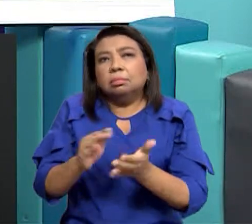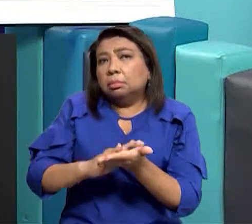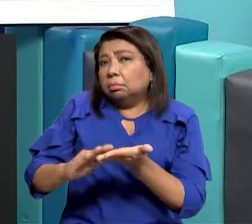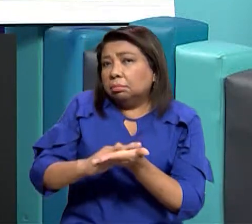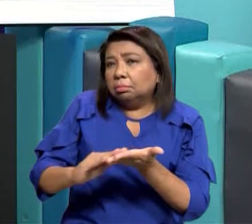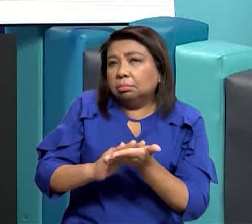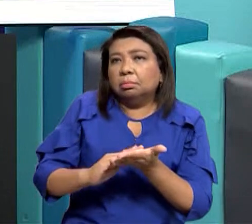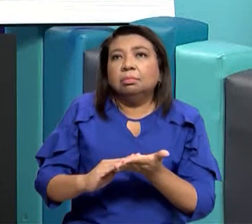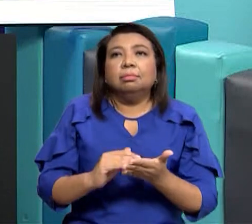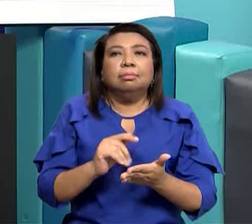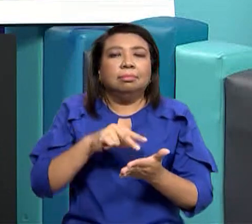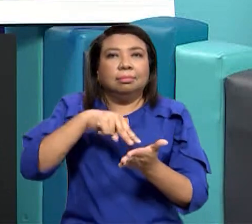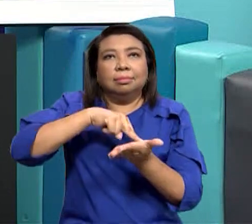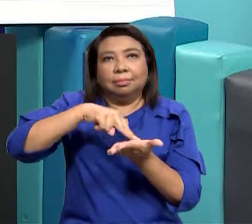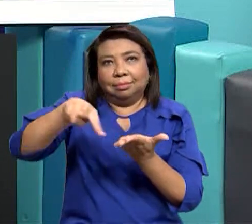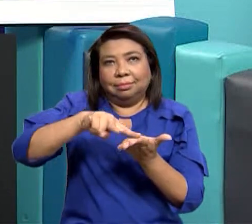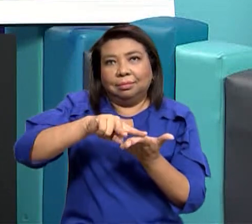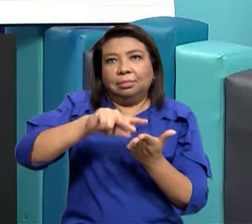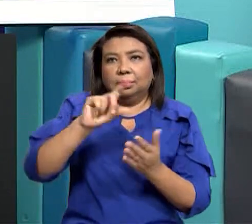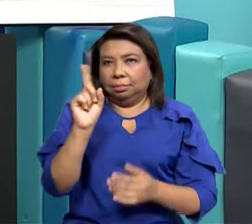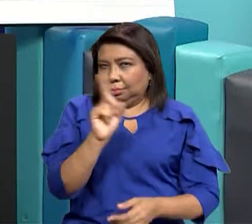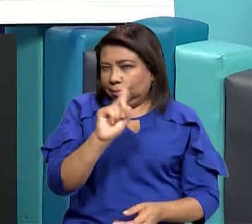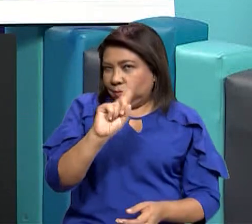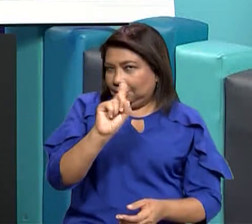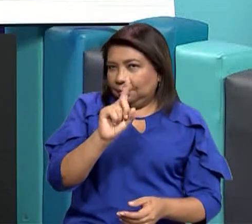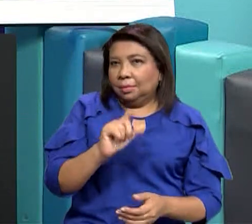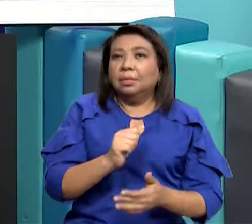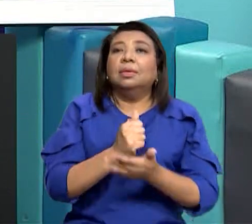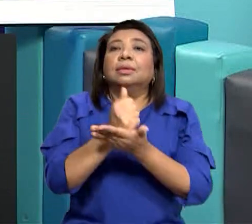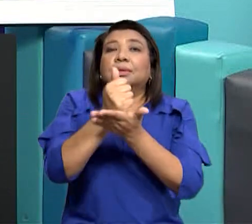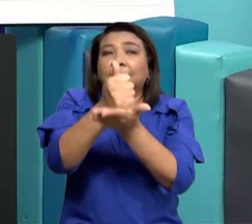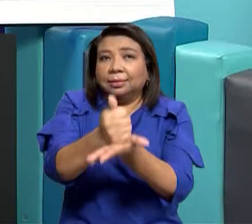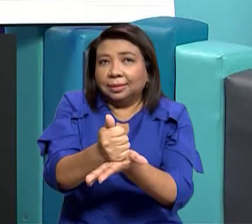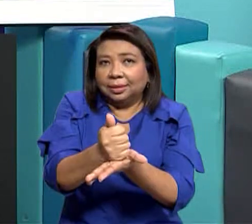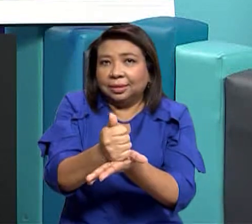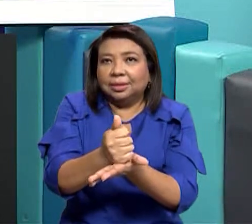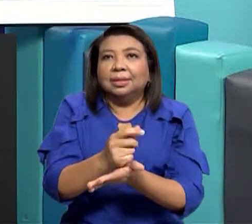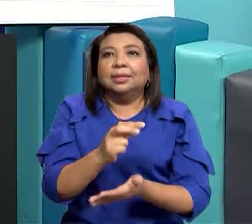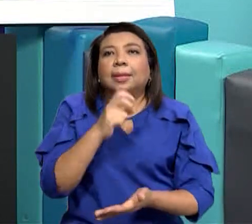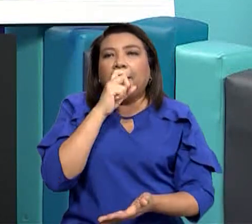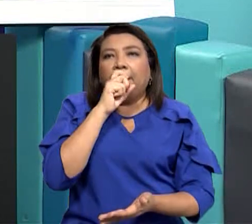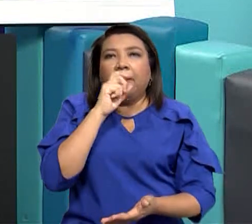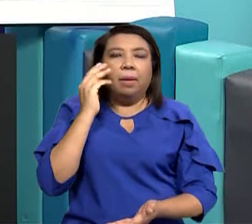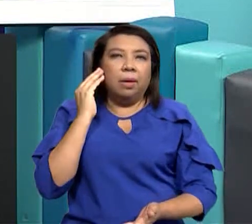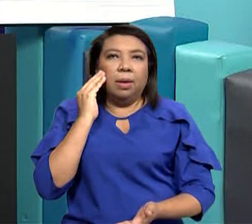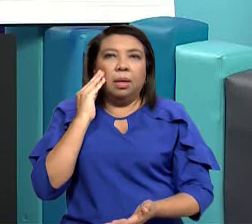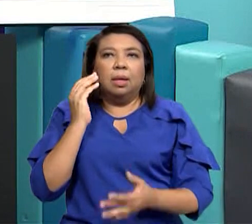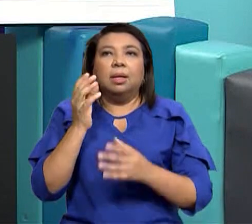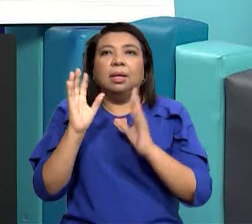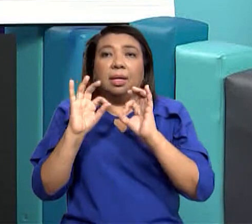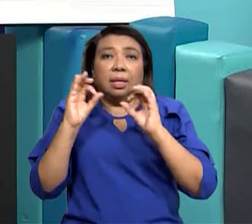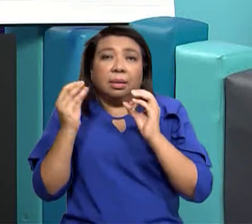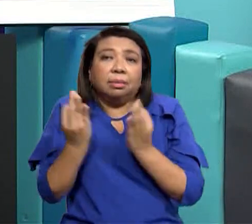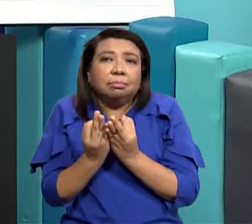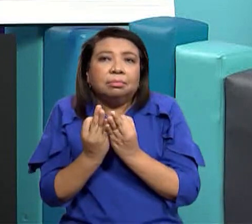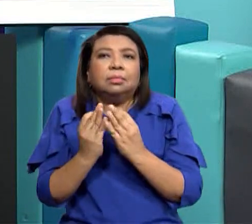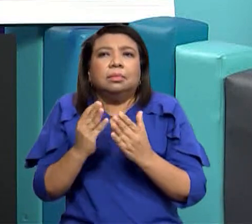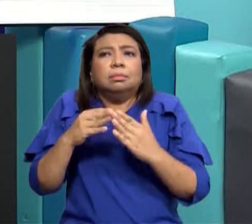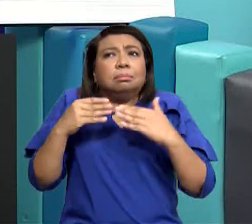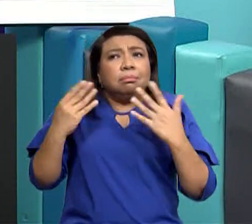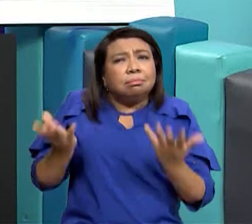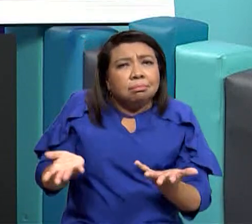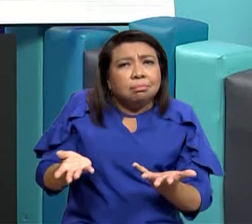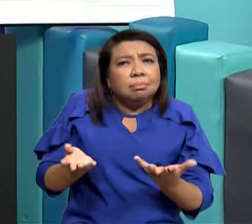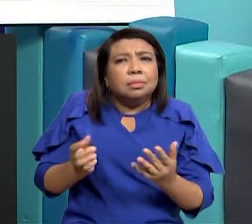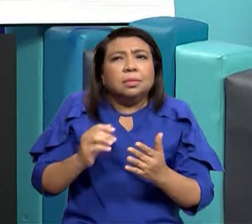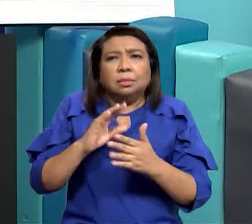dinero el ayudar a nuestros padres en el hogar es un deber es contribuir a que la casa a que tu